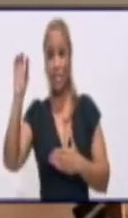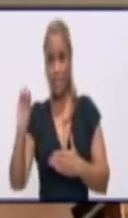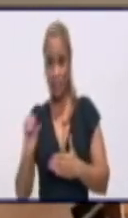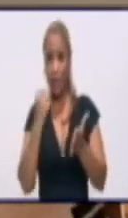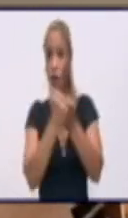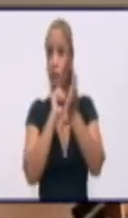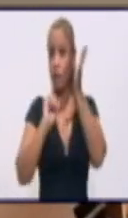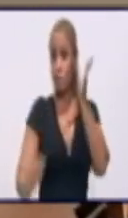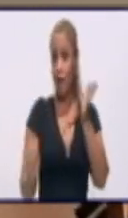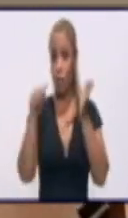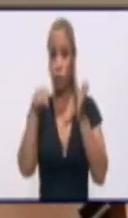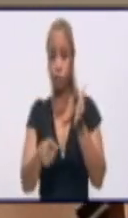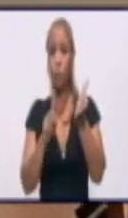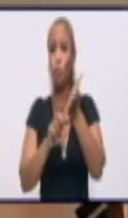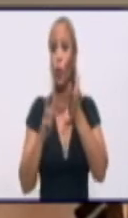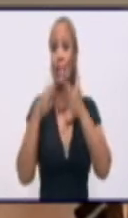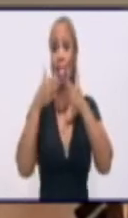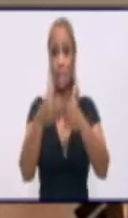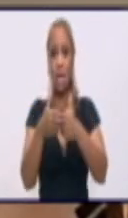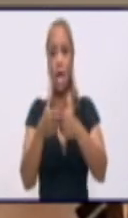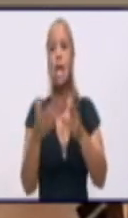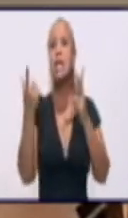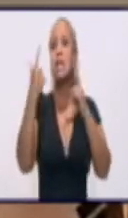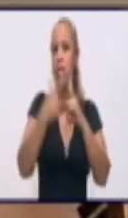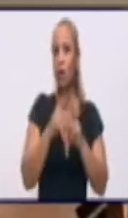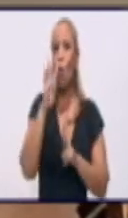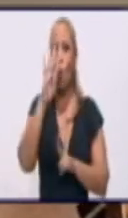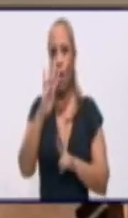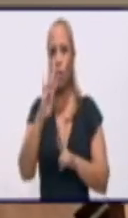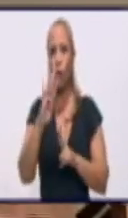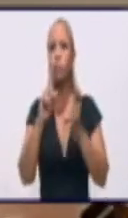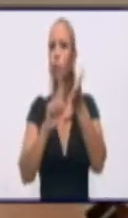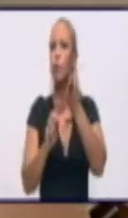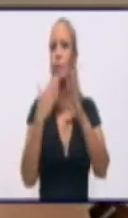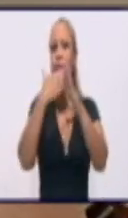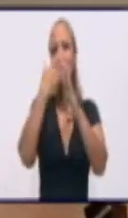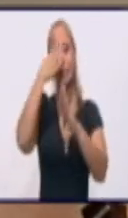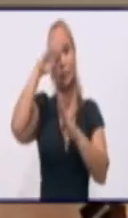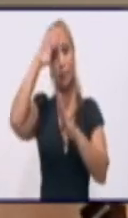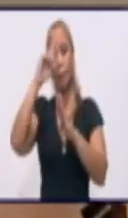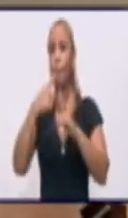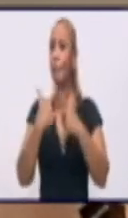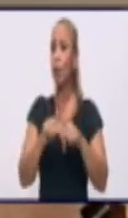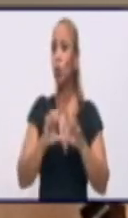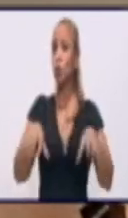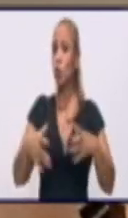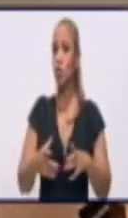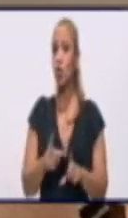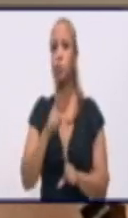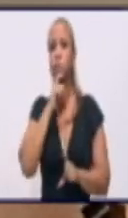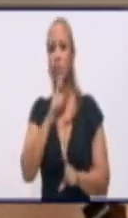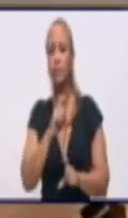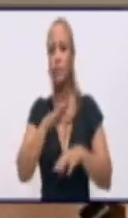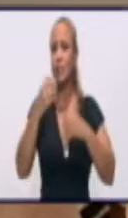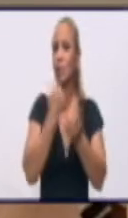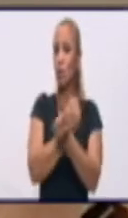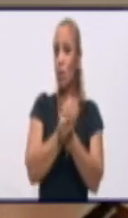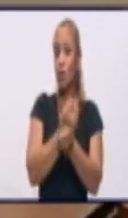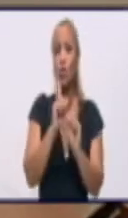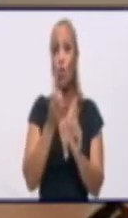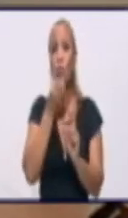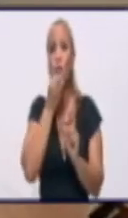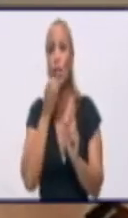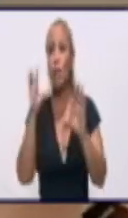dentro de la provincia. Y cuatro en Santiago de Cuba. Porque, bueno, la situación de Santiago se ha ido complejizando y ya Santiago no puede